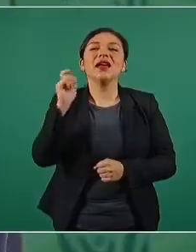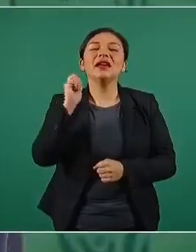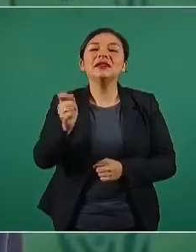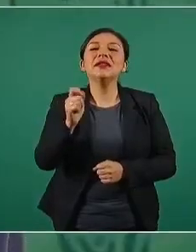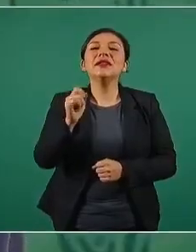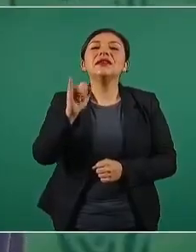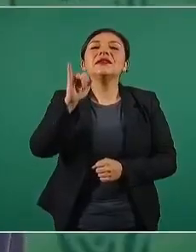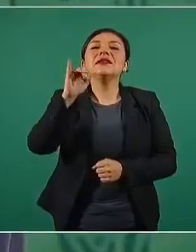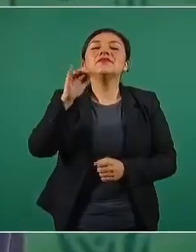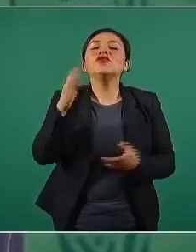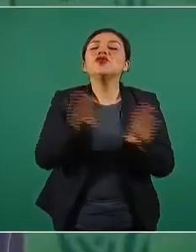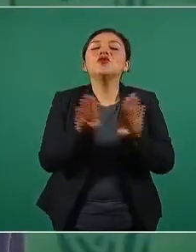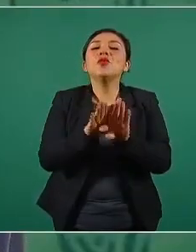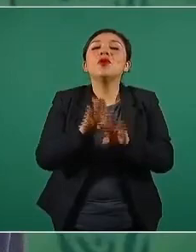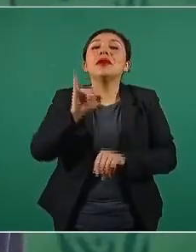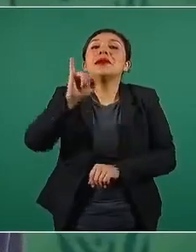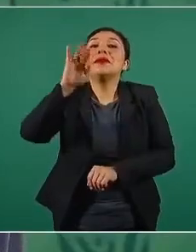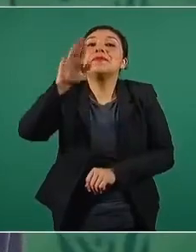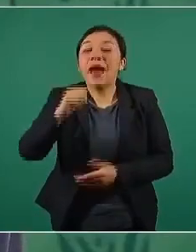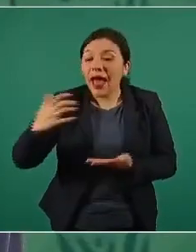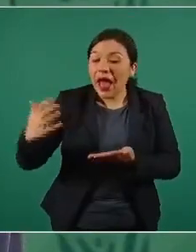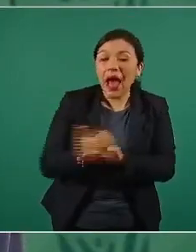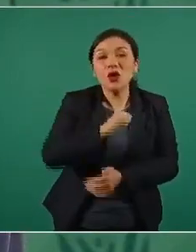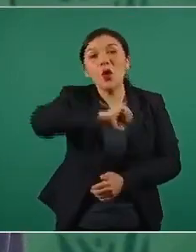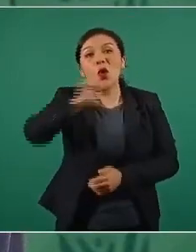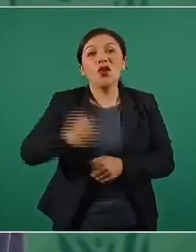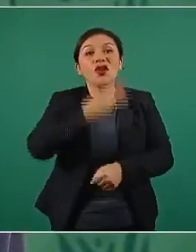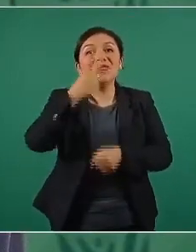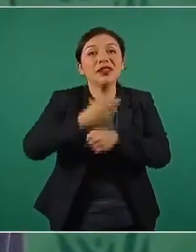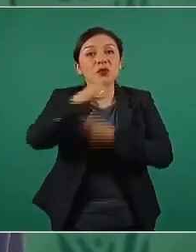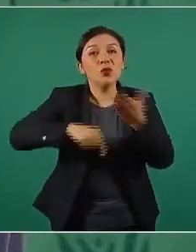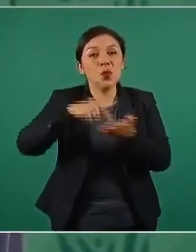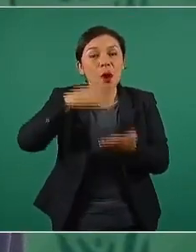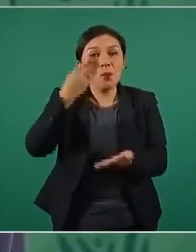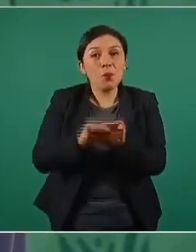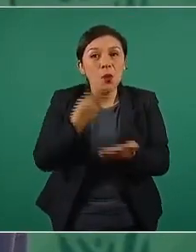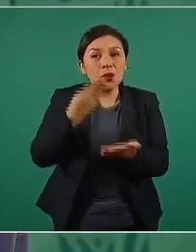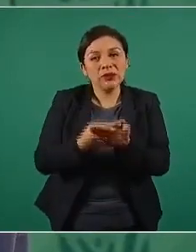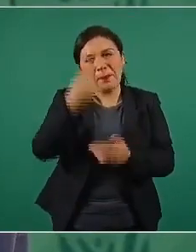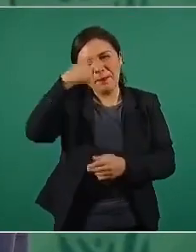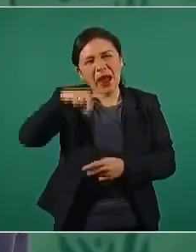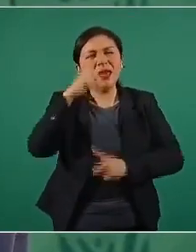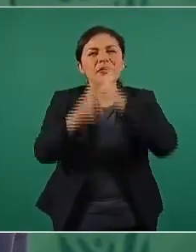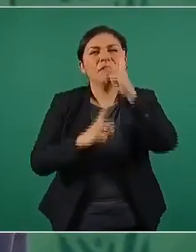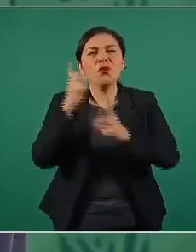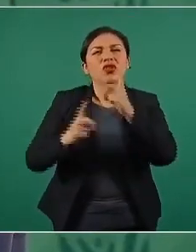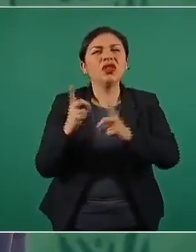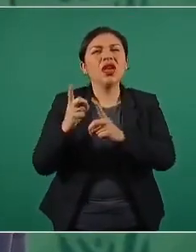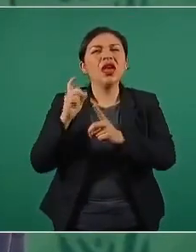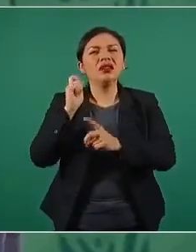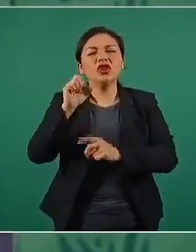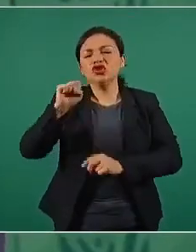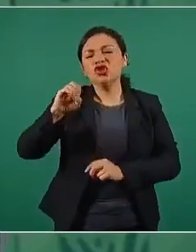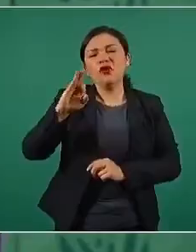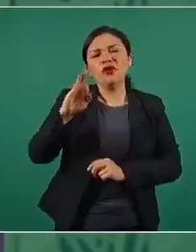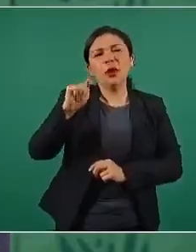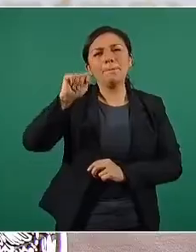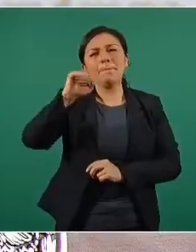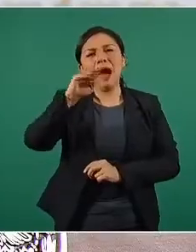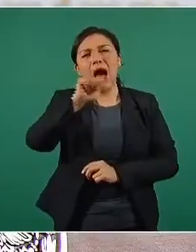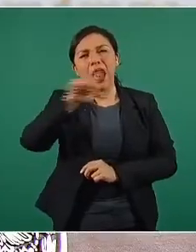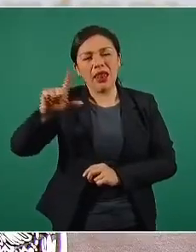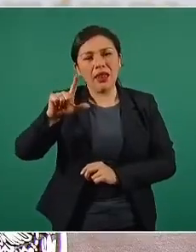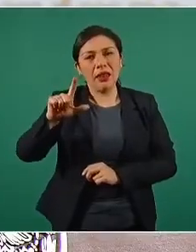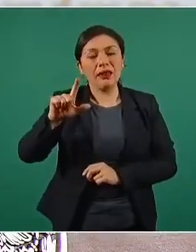de lograrse otra más en bronce, en softball. Estuvieron, estuvieron muy bien,